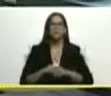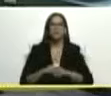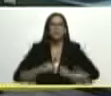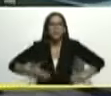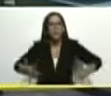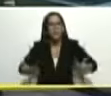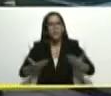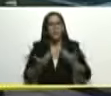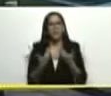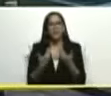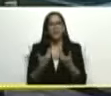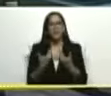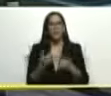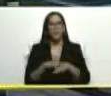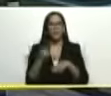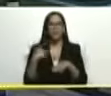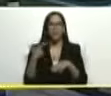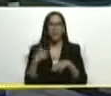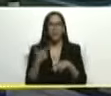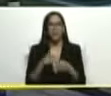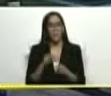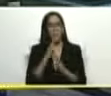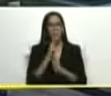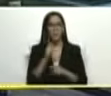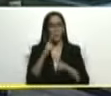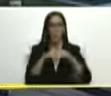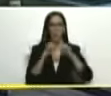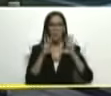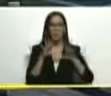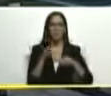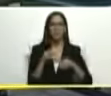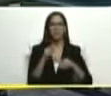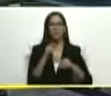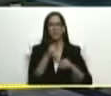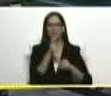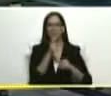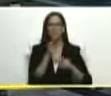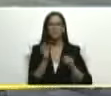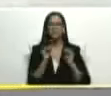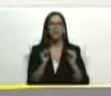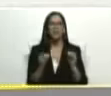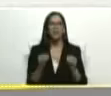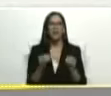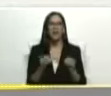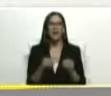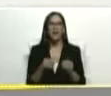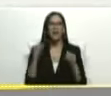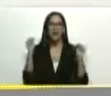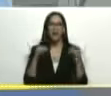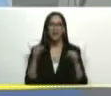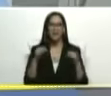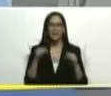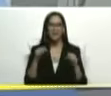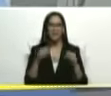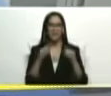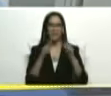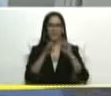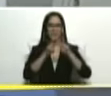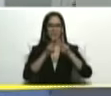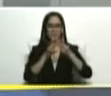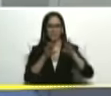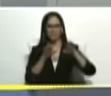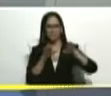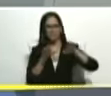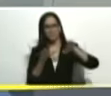vino presidente tenemos un reporte de 1x10 y yo le dije que ustedes reportaron aquí se está yendo el urbanismo de lado porque falta un muro